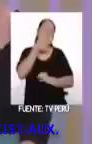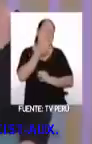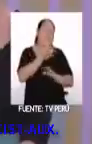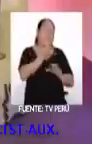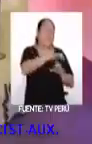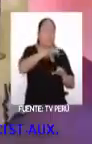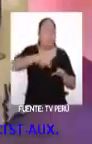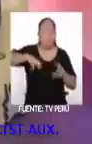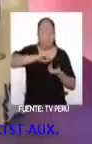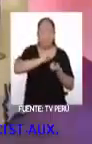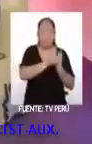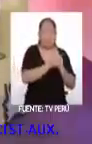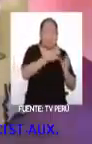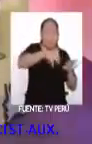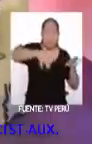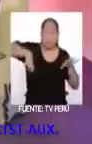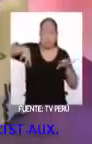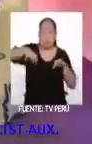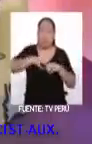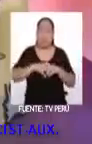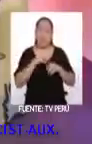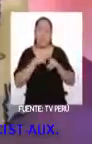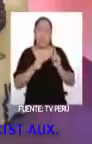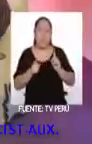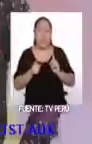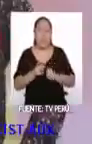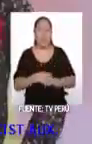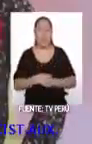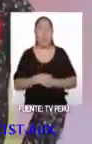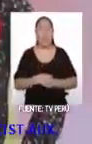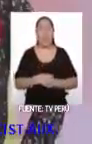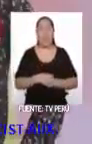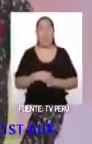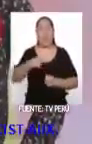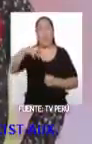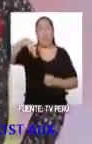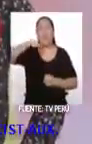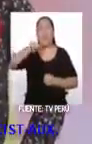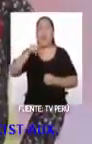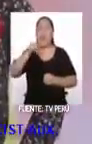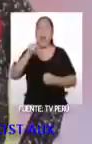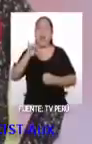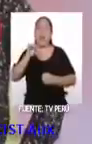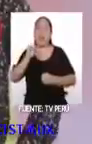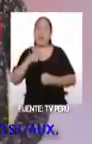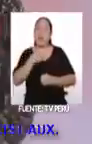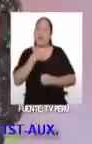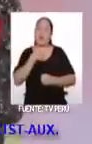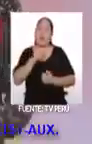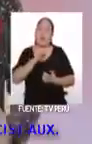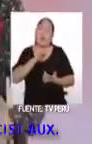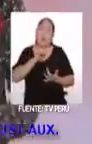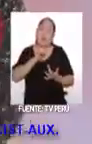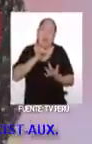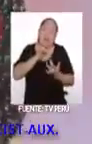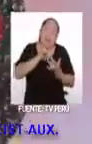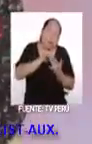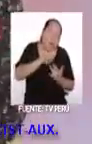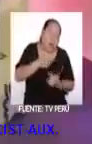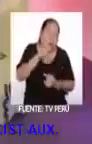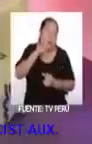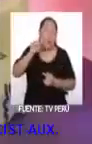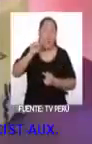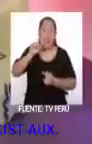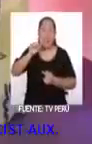platos así, pero subulentos. Sin embargo, yo creo que los makis tienen mi corazón. El acechado es mi maki